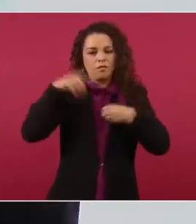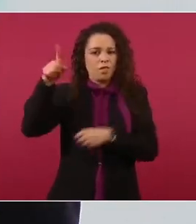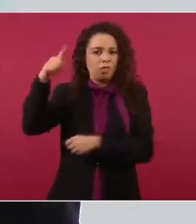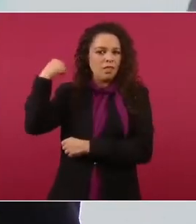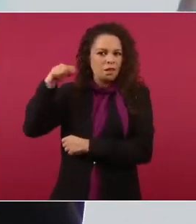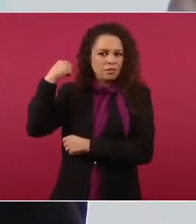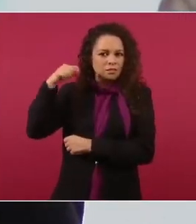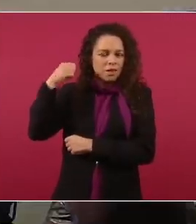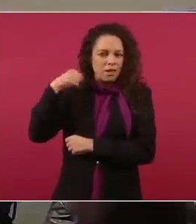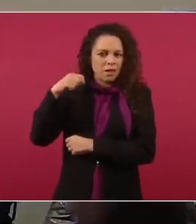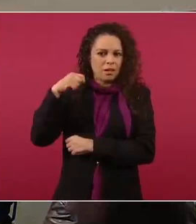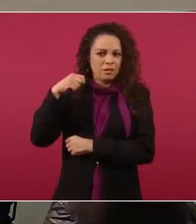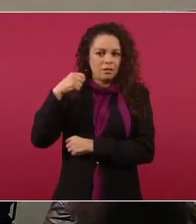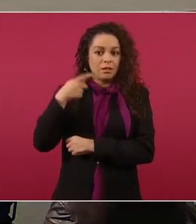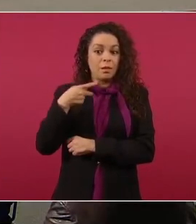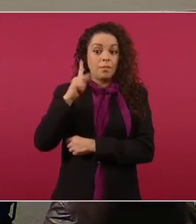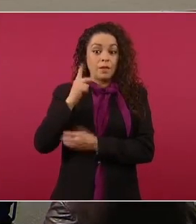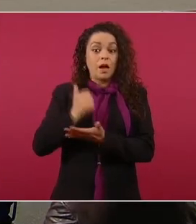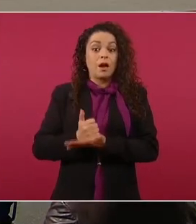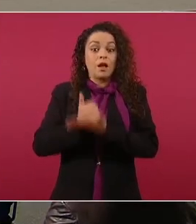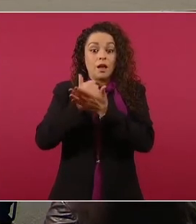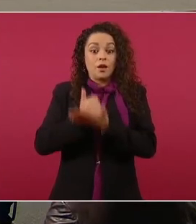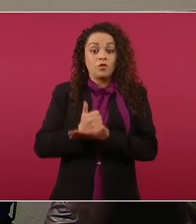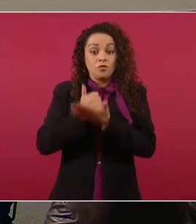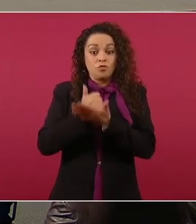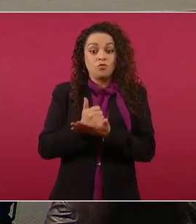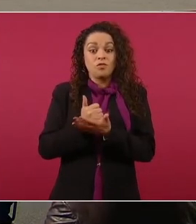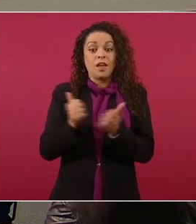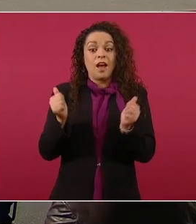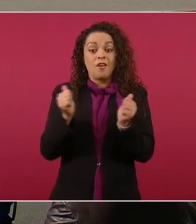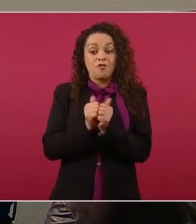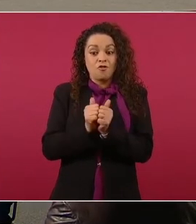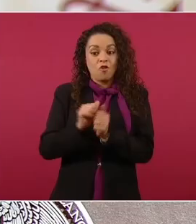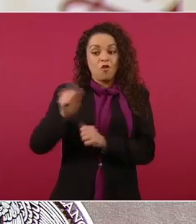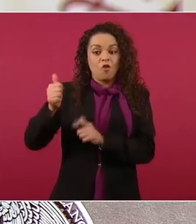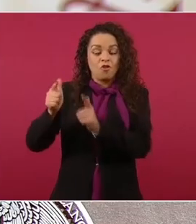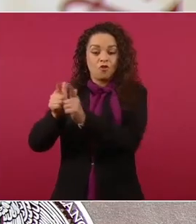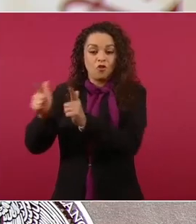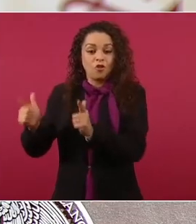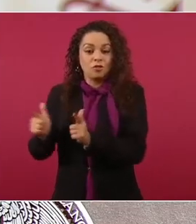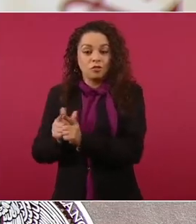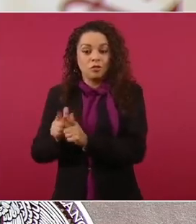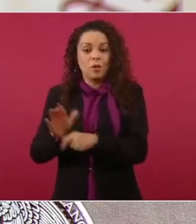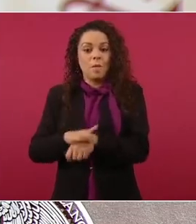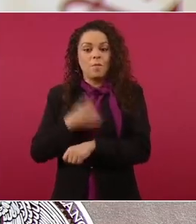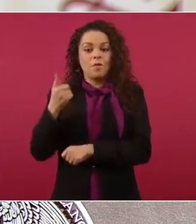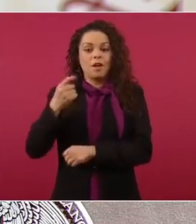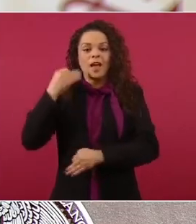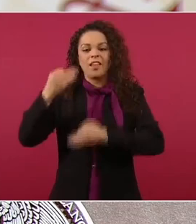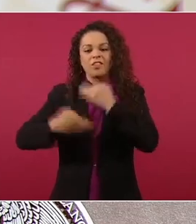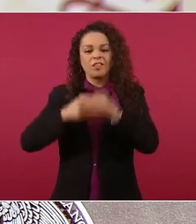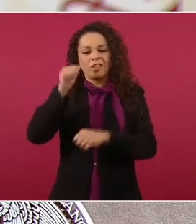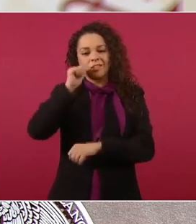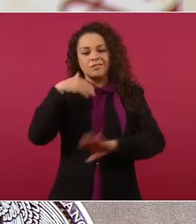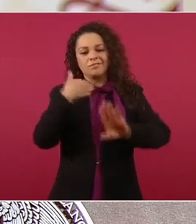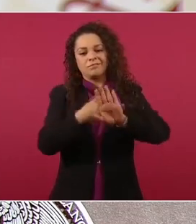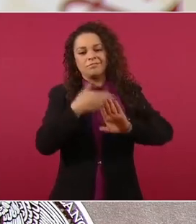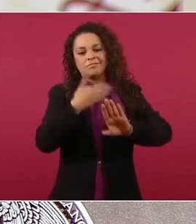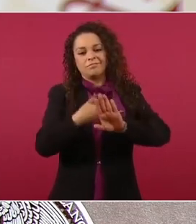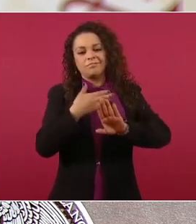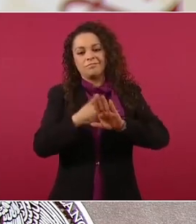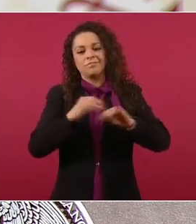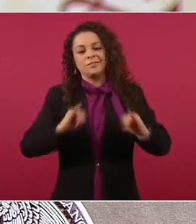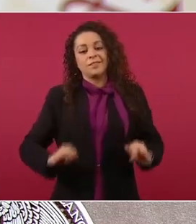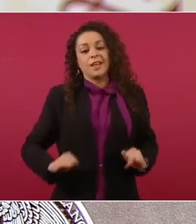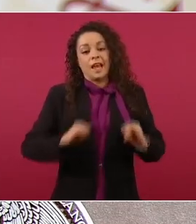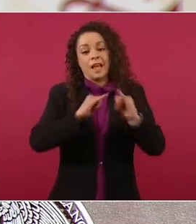que se magnificó con ayuda de la oposición presta a culpar de todo a las instituciones